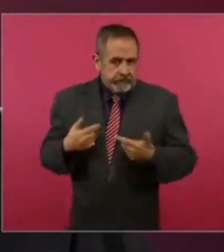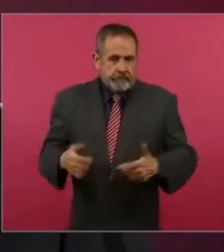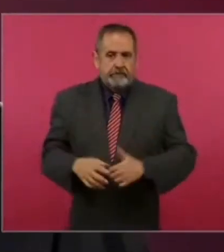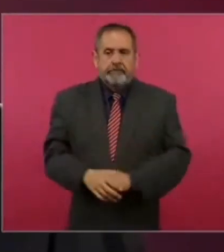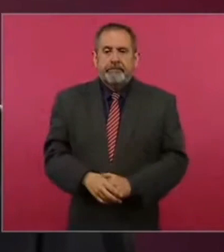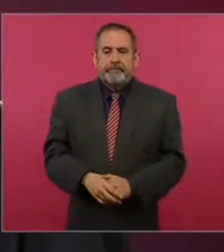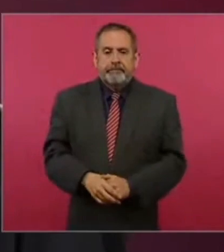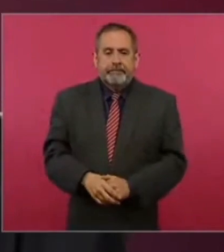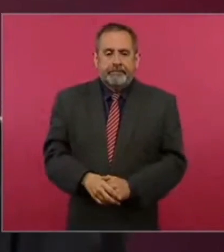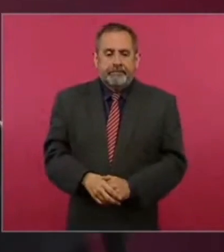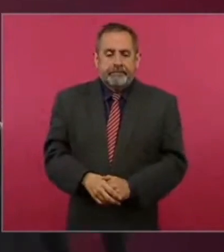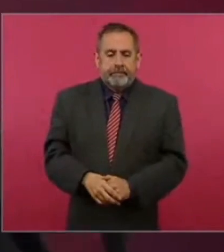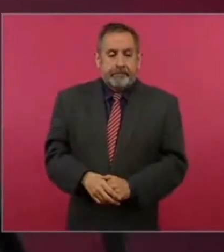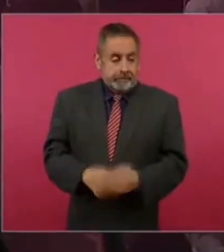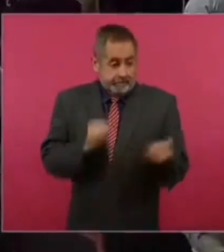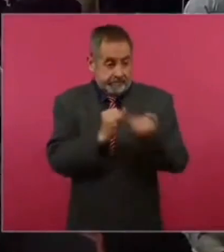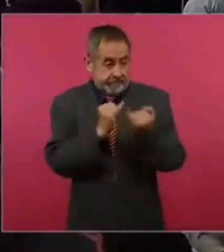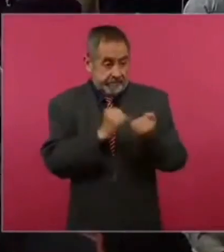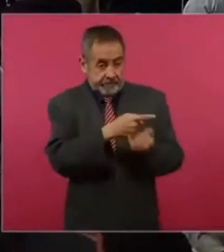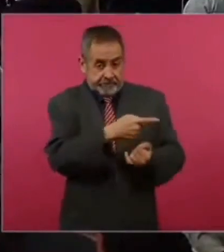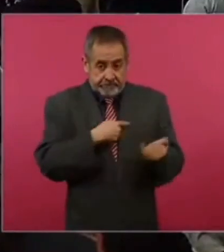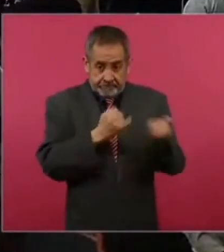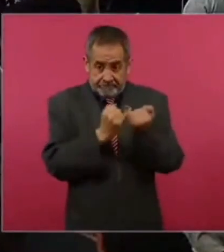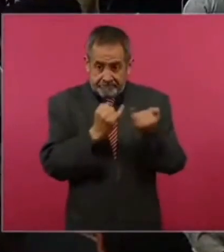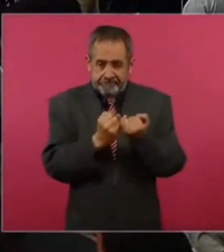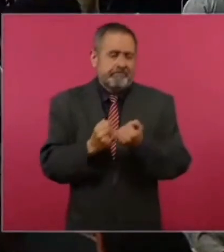Entonces, no somos iguales.